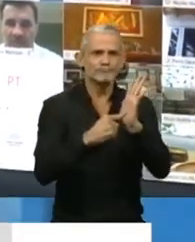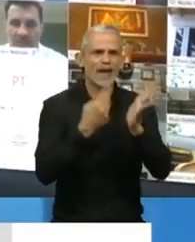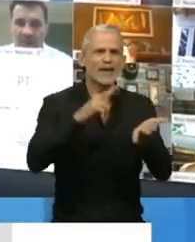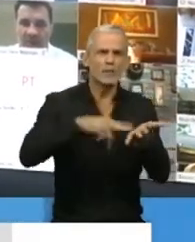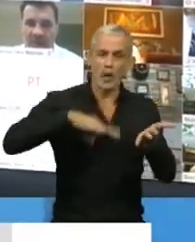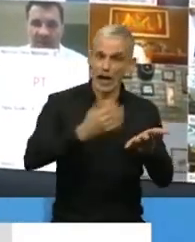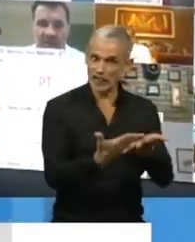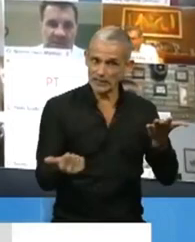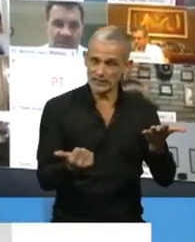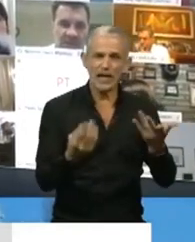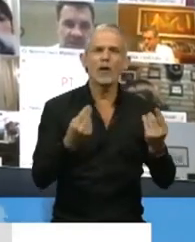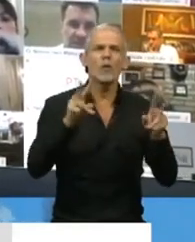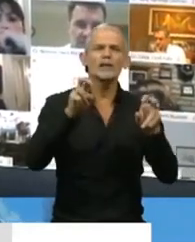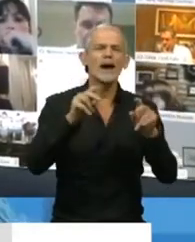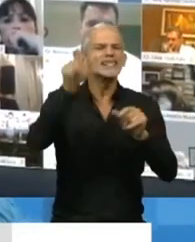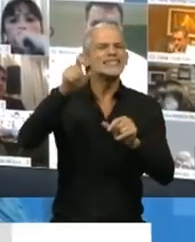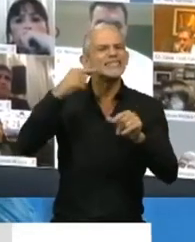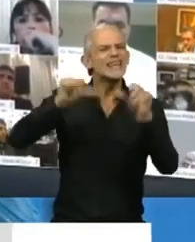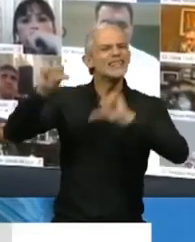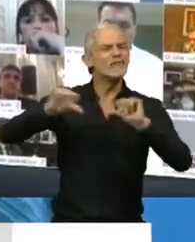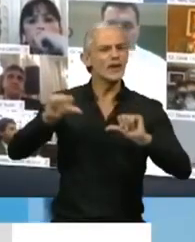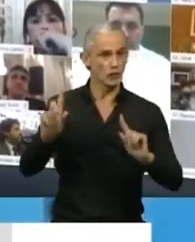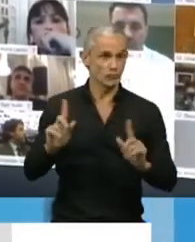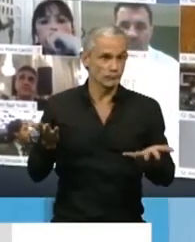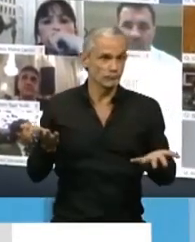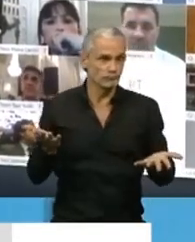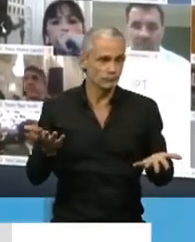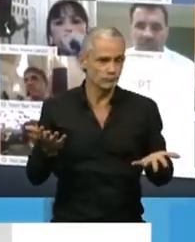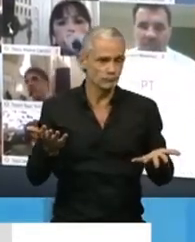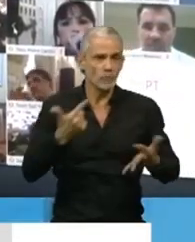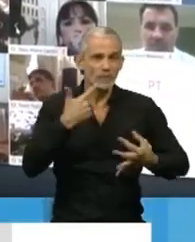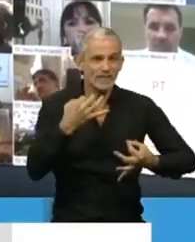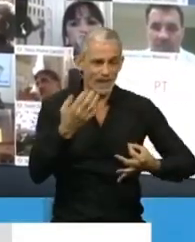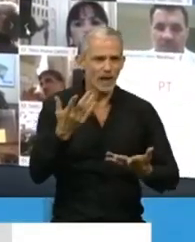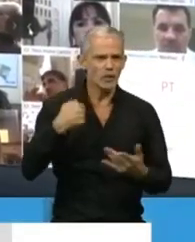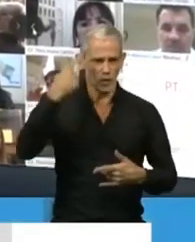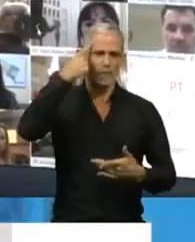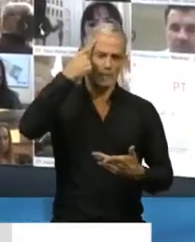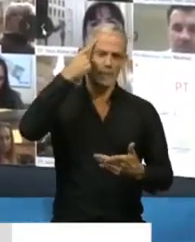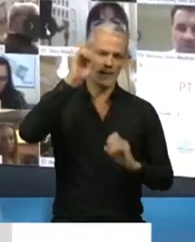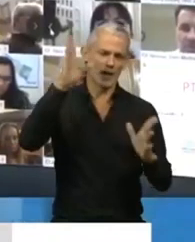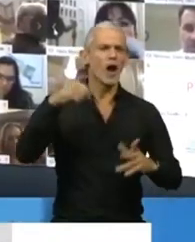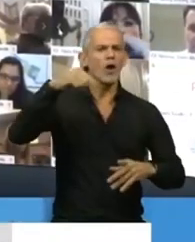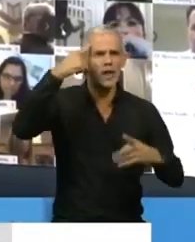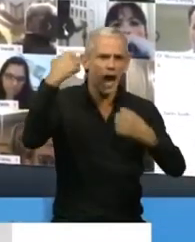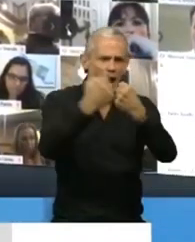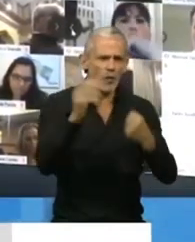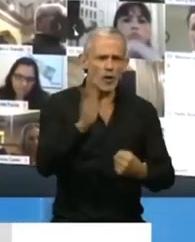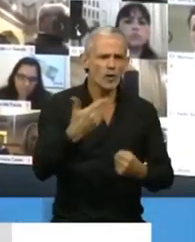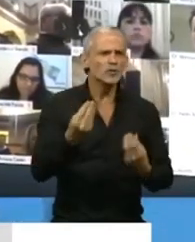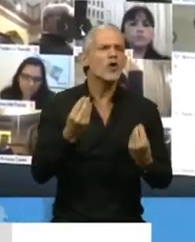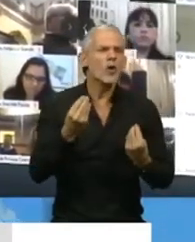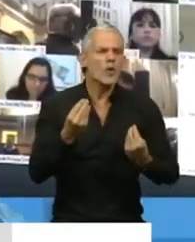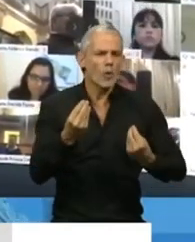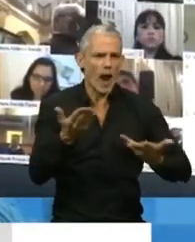impuesto a la ganancia, era el tema de lo científico. Lo cierto es, Presidente, que hemos aplicado el sentido común y hoy todos nos ponemos de acuerdo en algo tan,